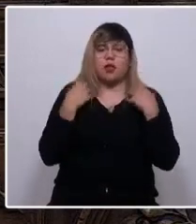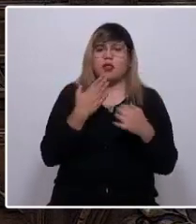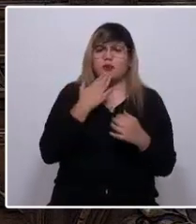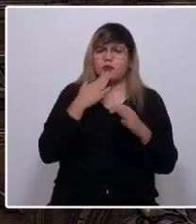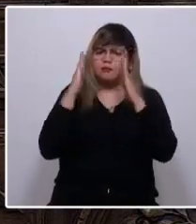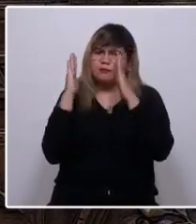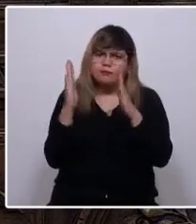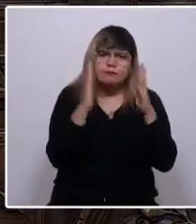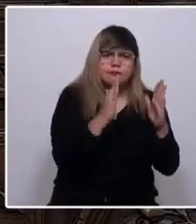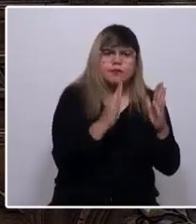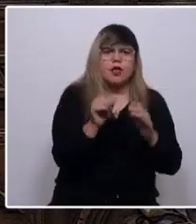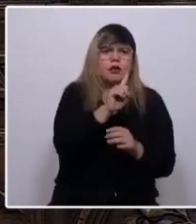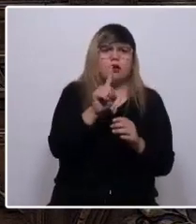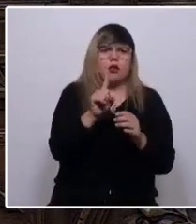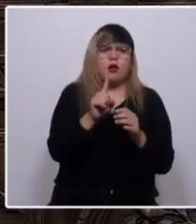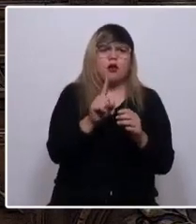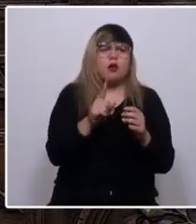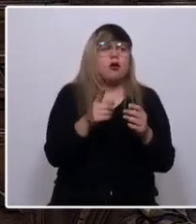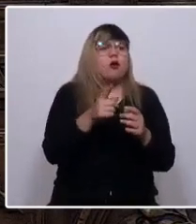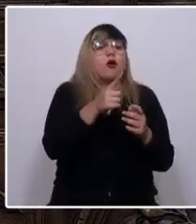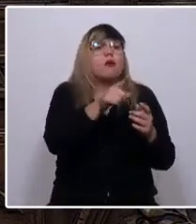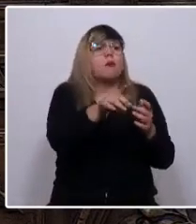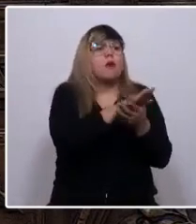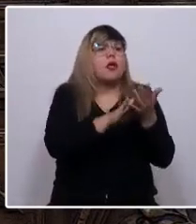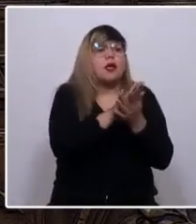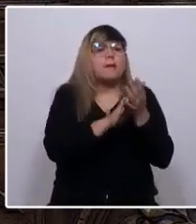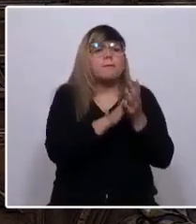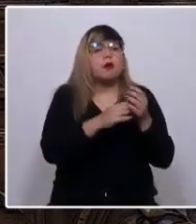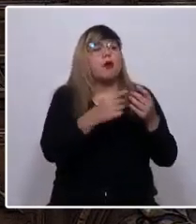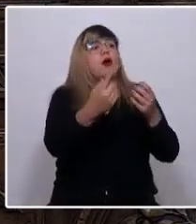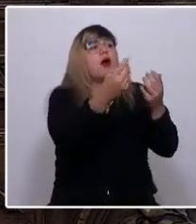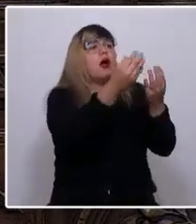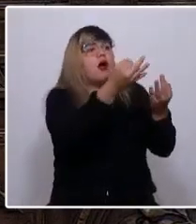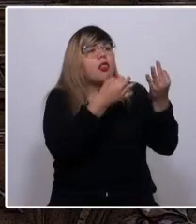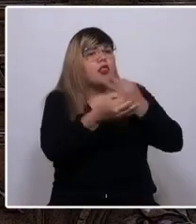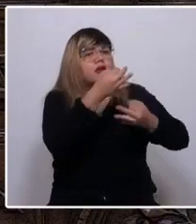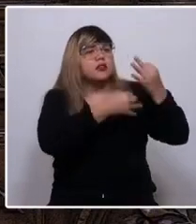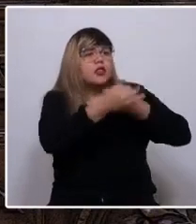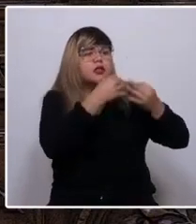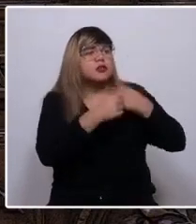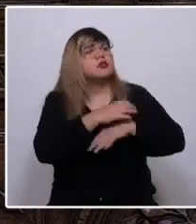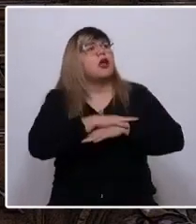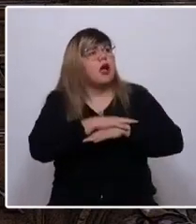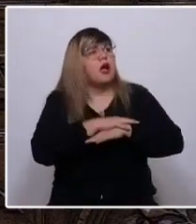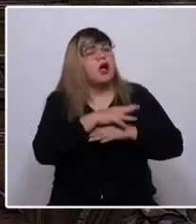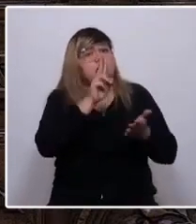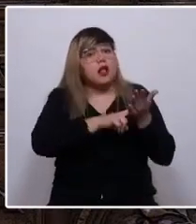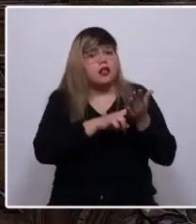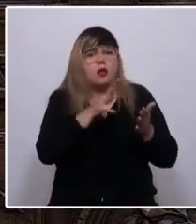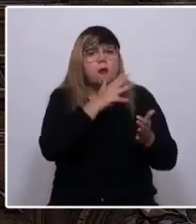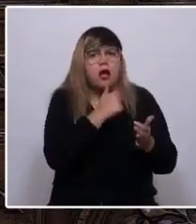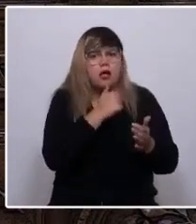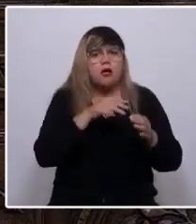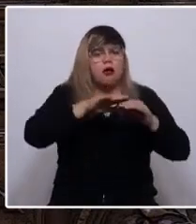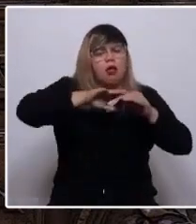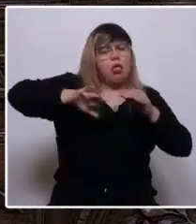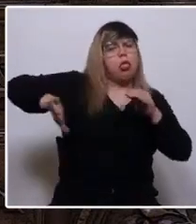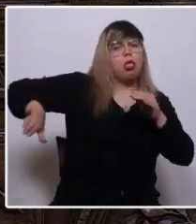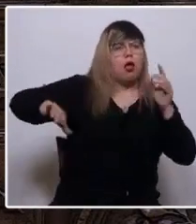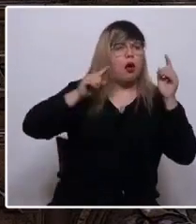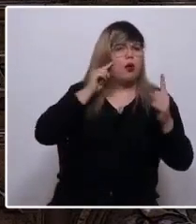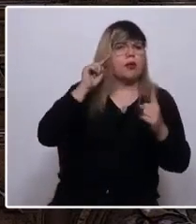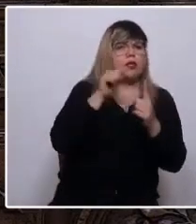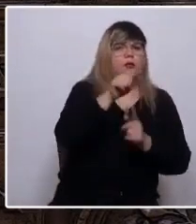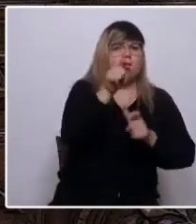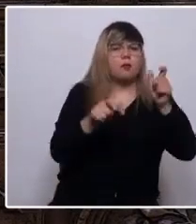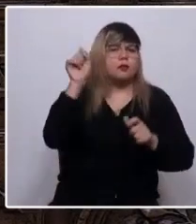atentos. No nos dejemos llevar por cantos de sirena que nos embriagan con visiones que poco tienen de realista y nos apartan de los objetivos y anhelos